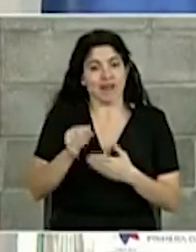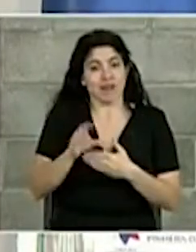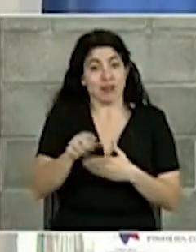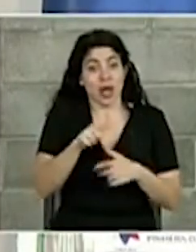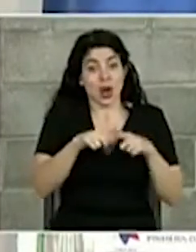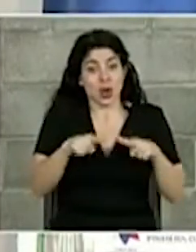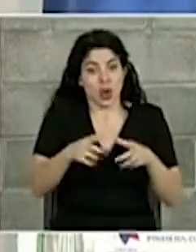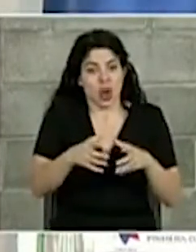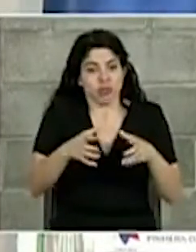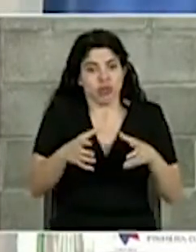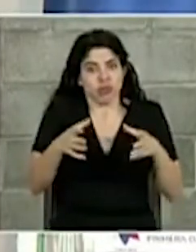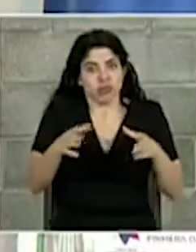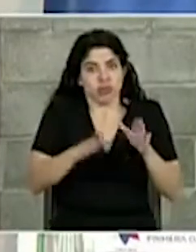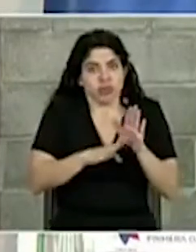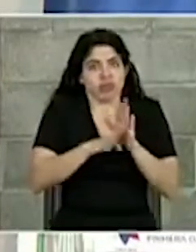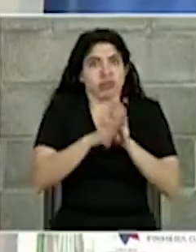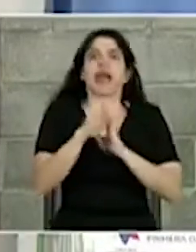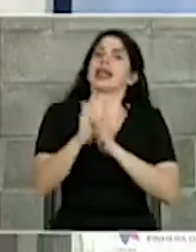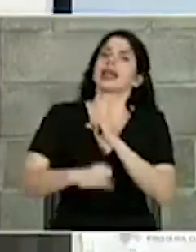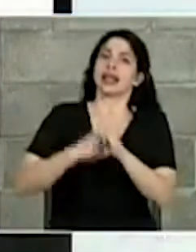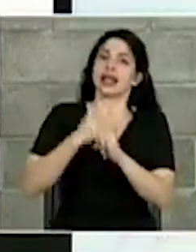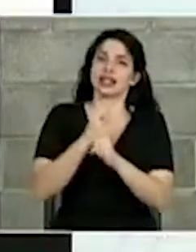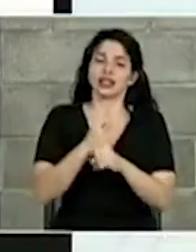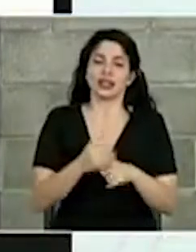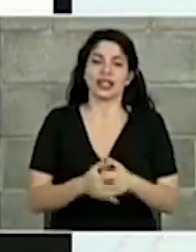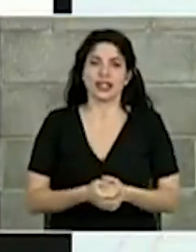destino crezca a nivel internacional.